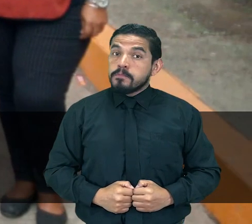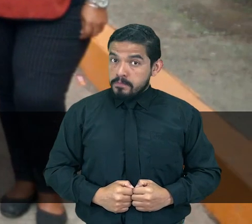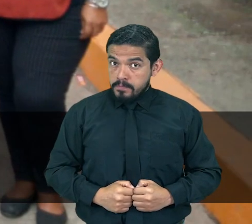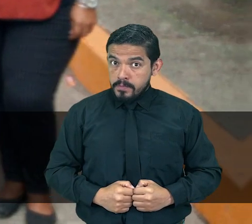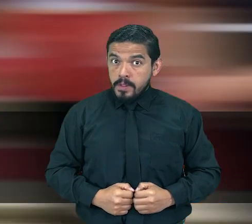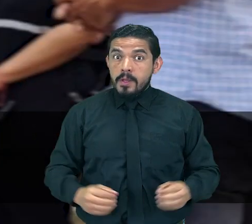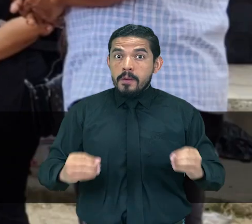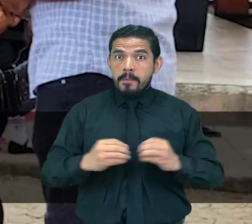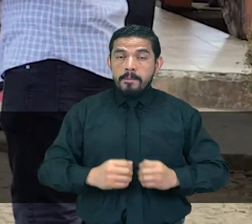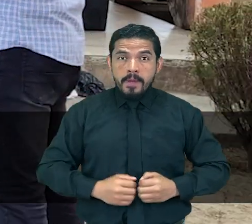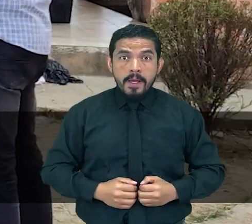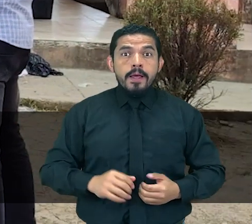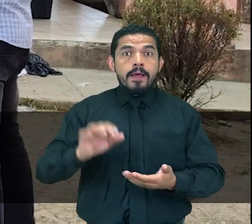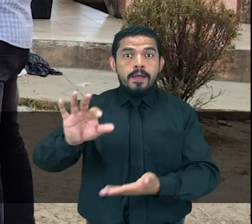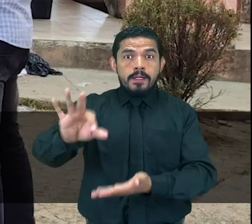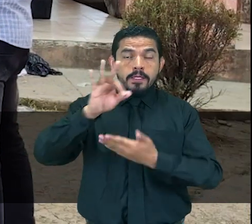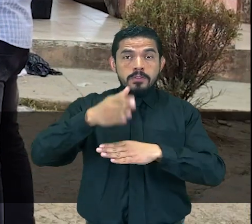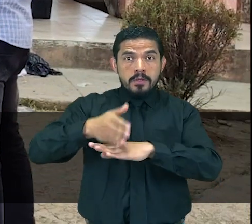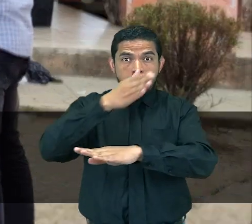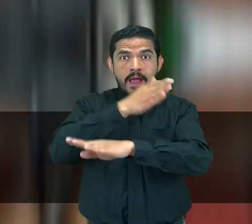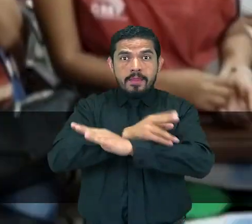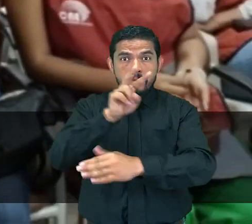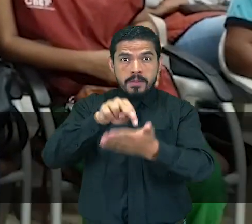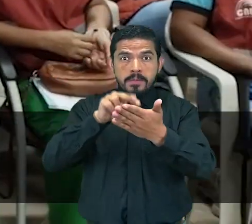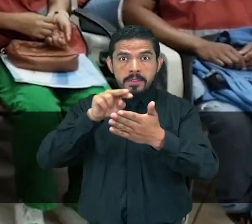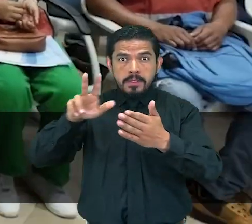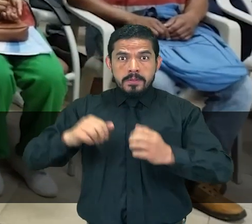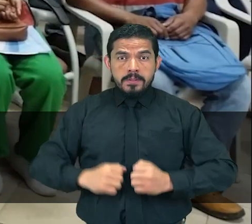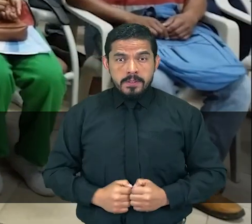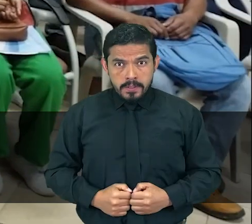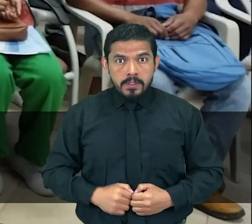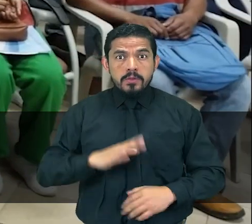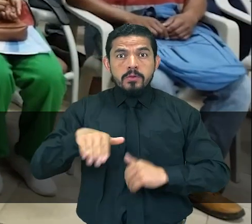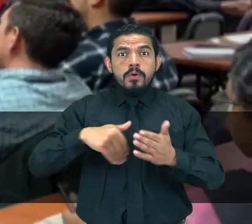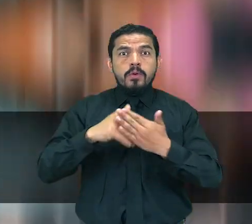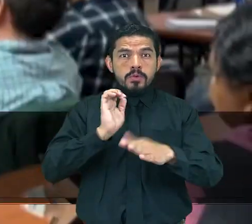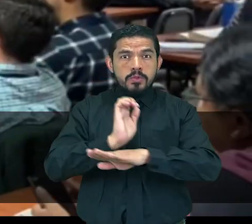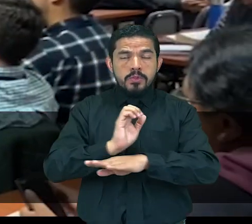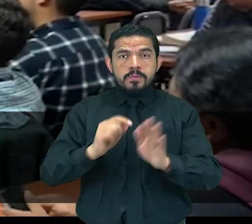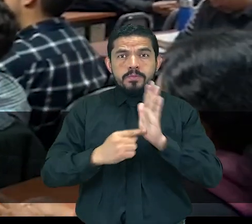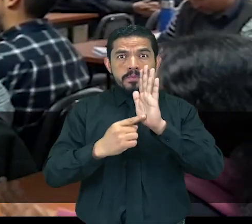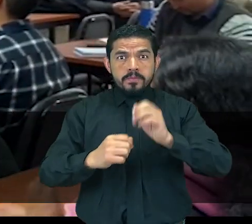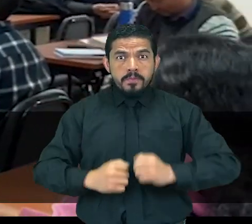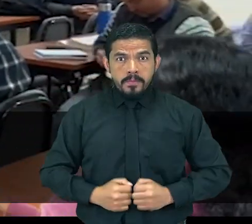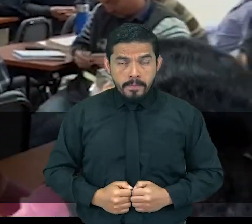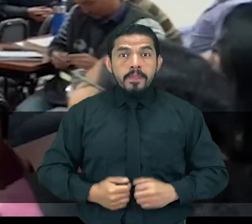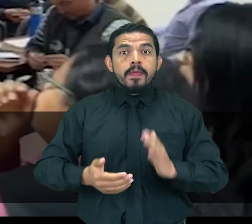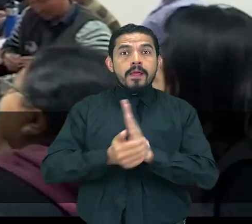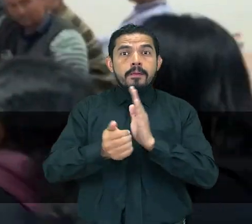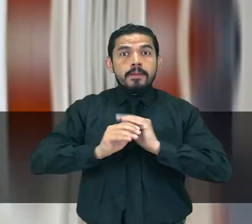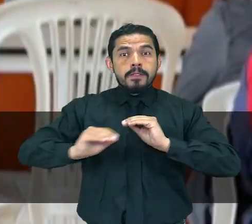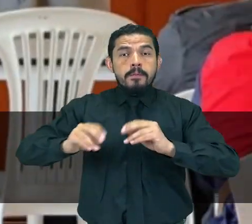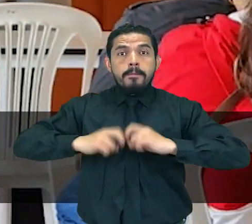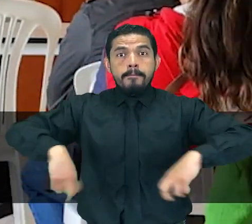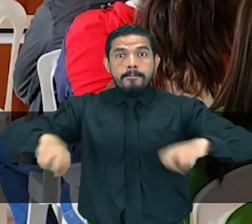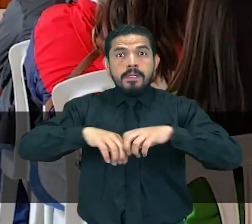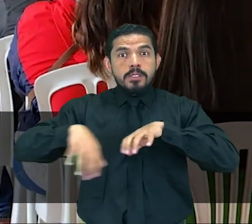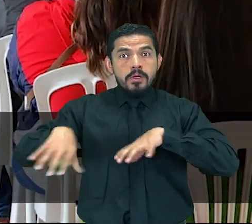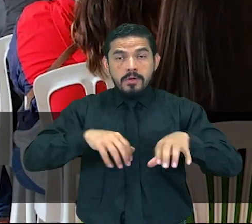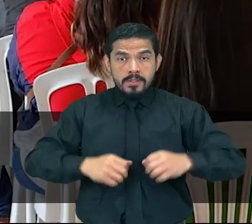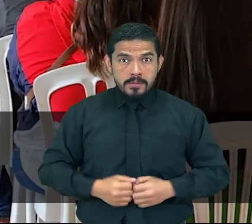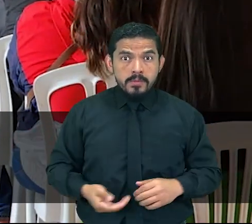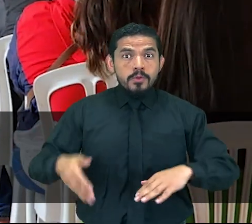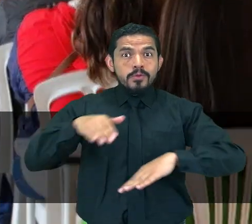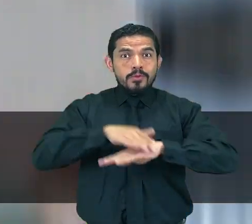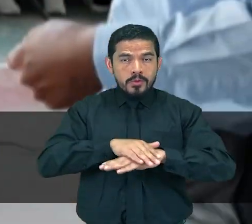En el marco de elecciones anticipadas 2023, a nivel nacional, capacitamos a coordinadores de mesa y de recintos